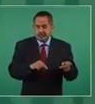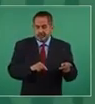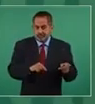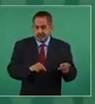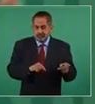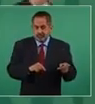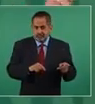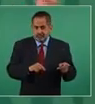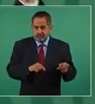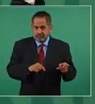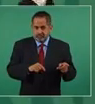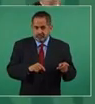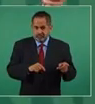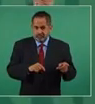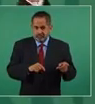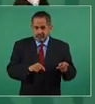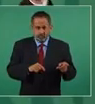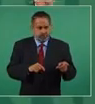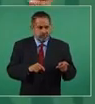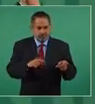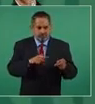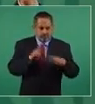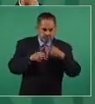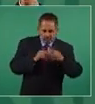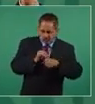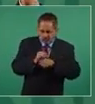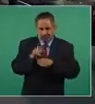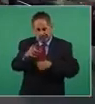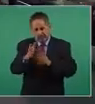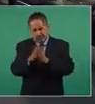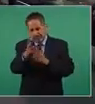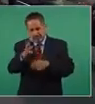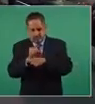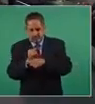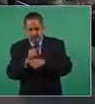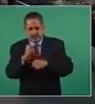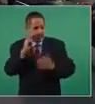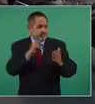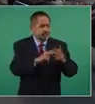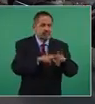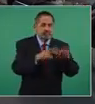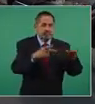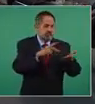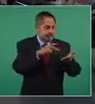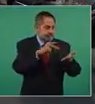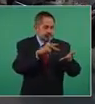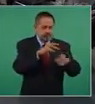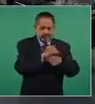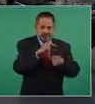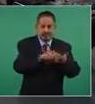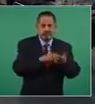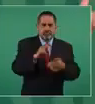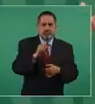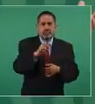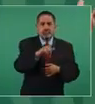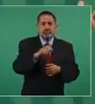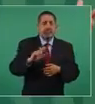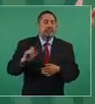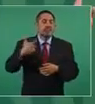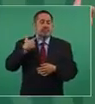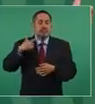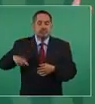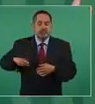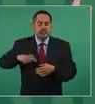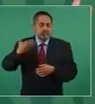haga la investigación, vea el universal del gobierno pasado?